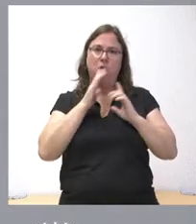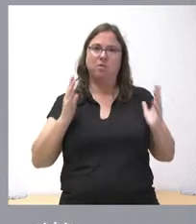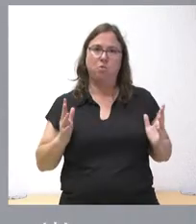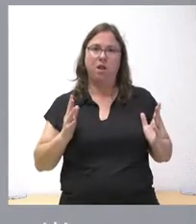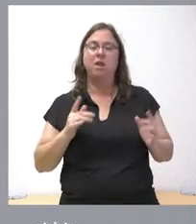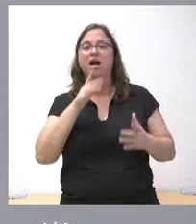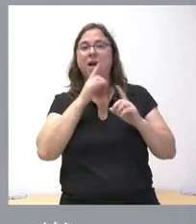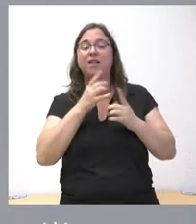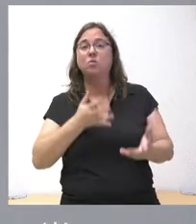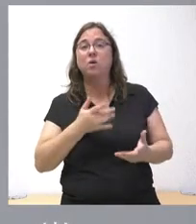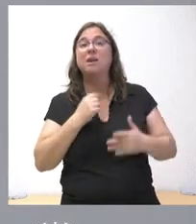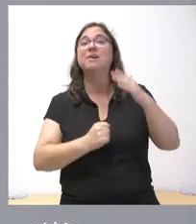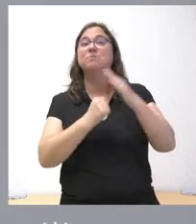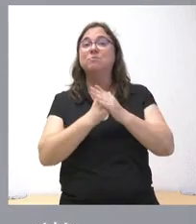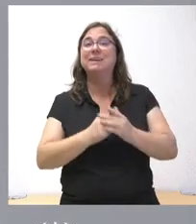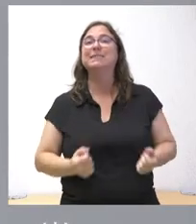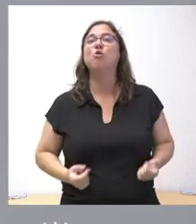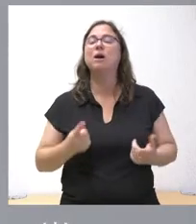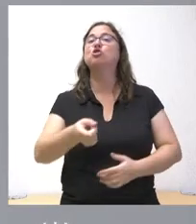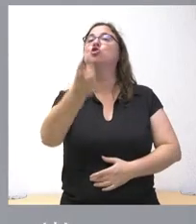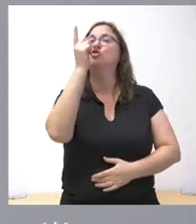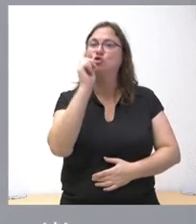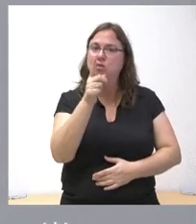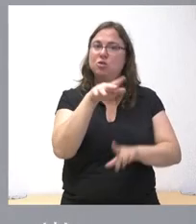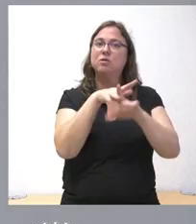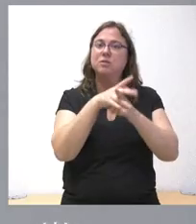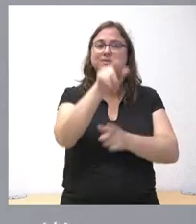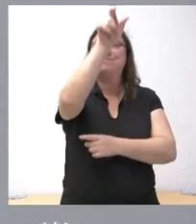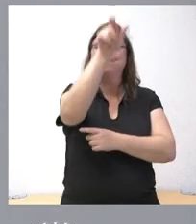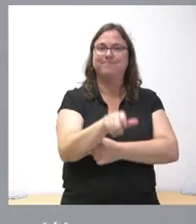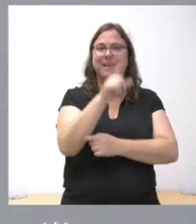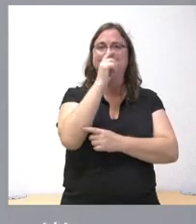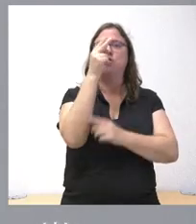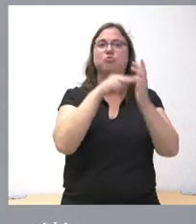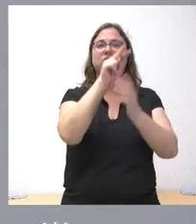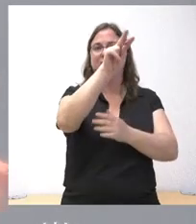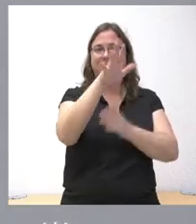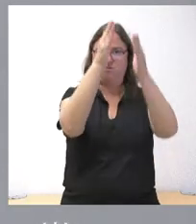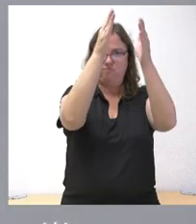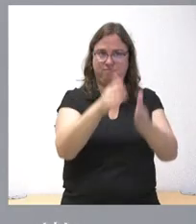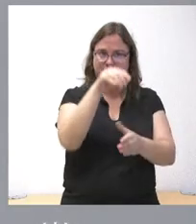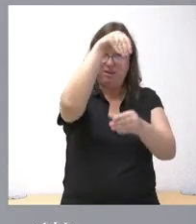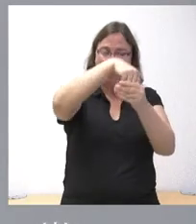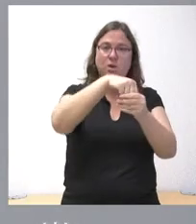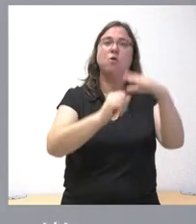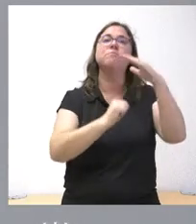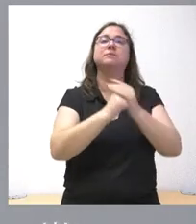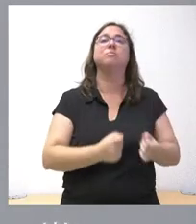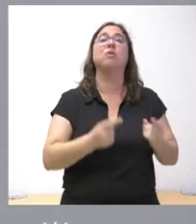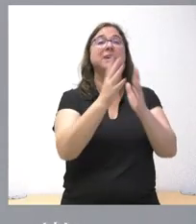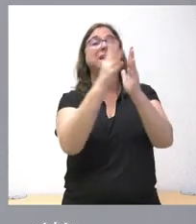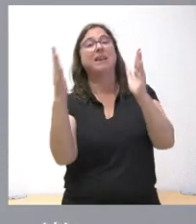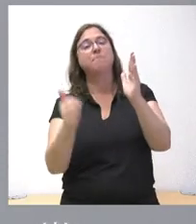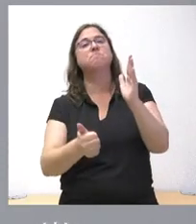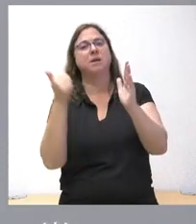y estrictamente lo que sería el techo de gasto sería solo el escenario correspondiente a la columna del año 25 y, por tanto, es más amplio lo que estamos aprobando hoy de lo que